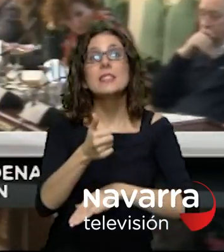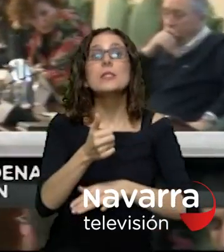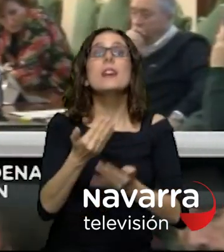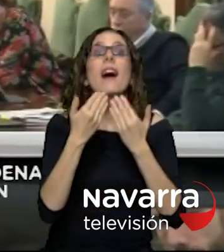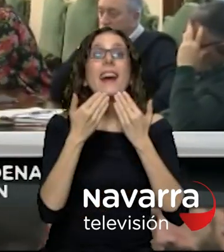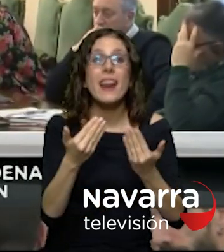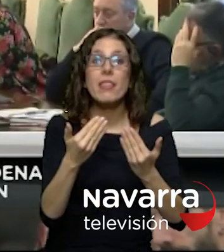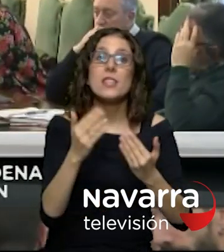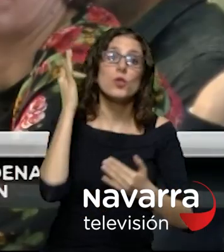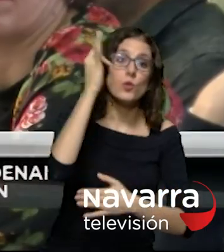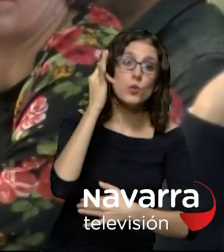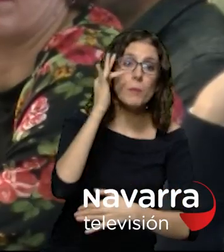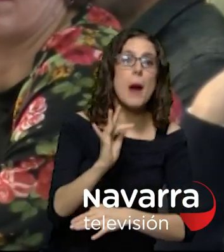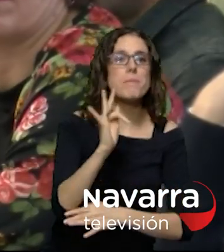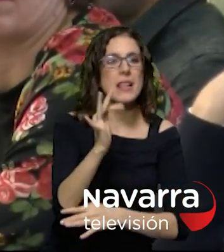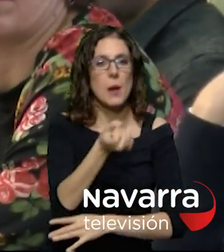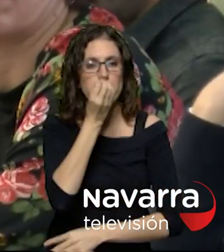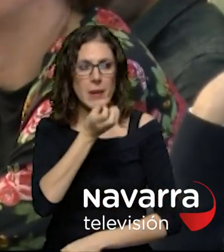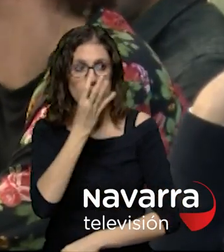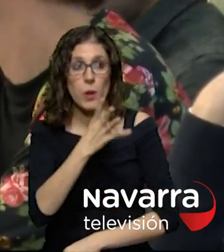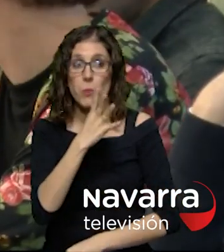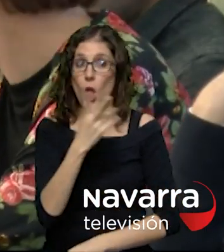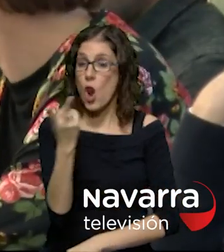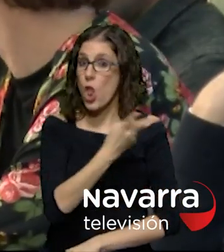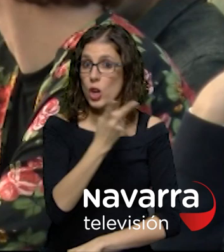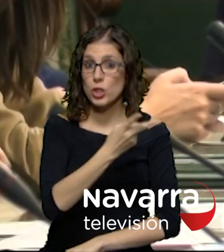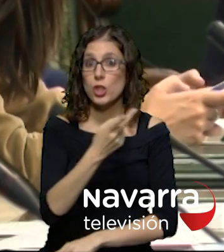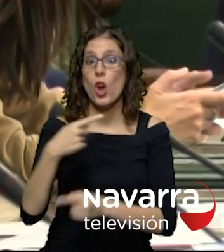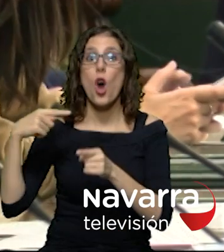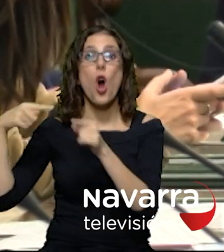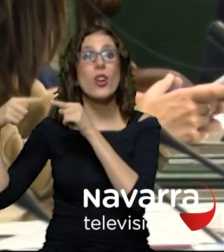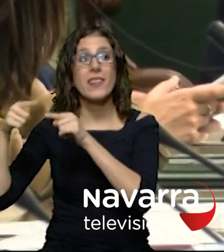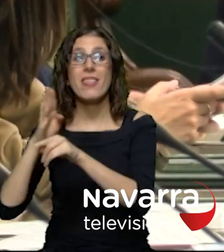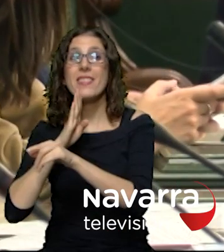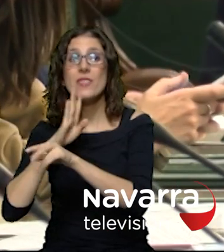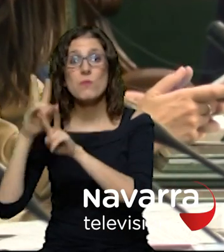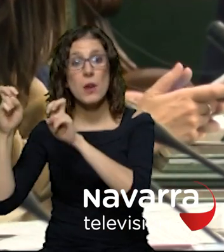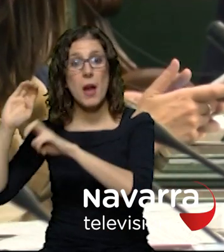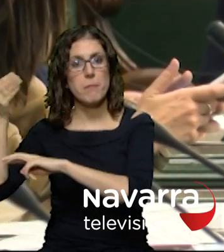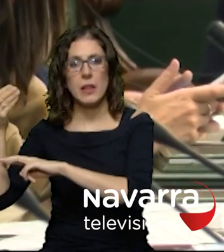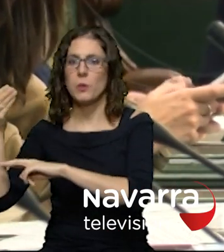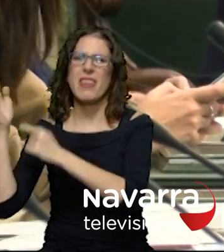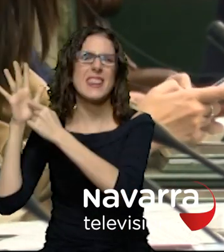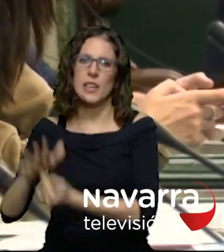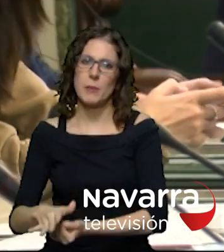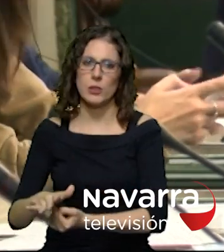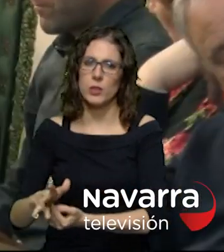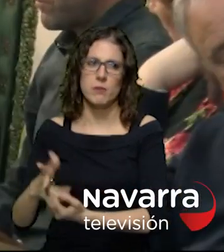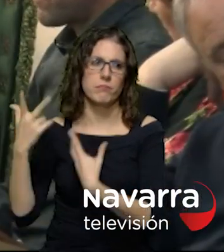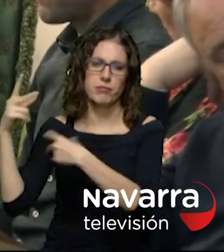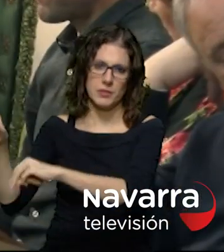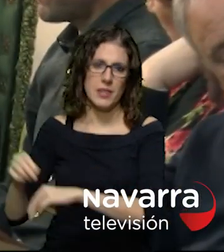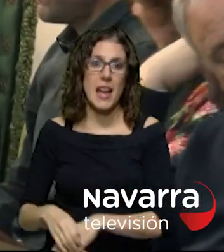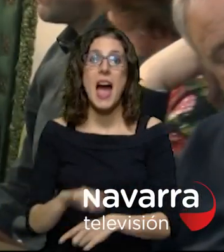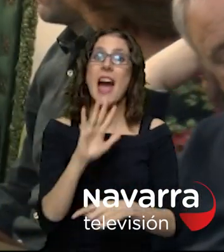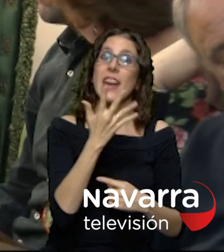y el partido socialista ya que ambos tachaban la nueva ordenanza no como discriminatoria quiero a bahía chevildo se han posicionado en contra